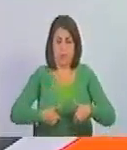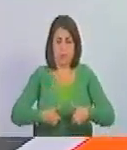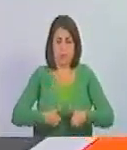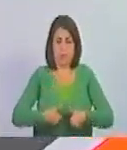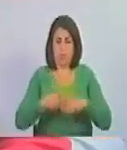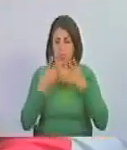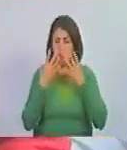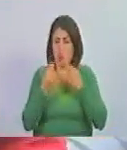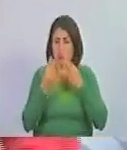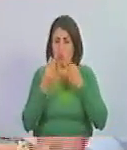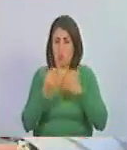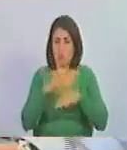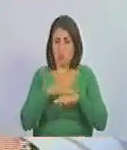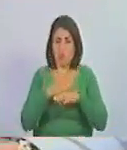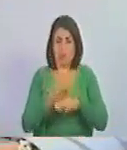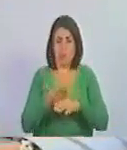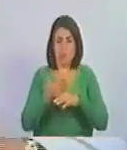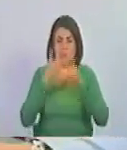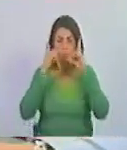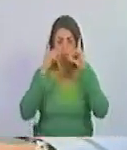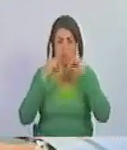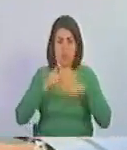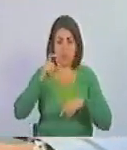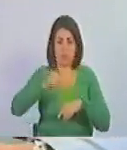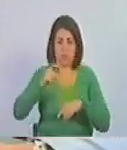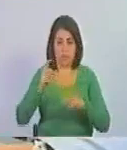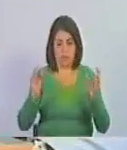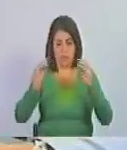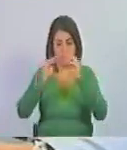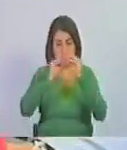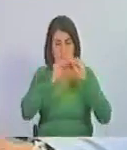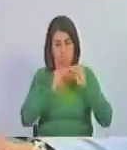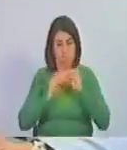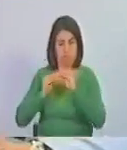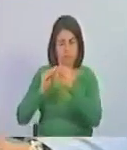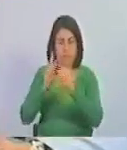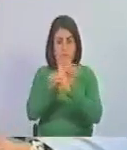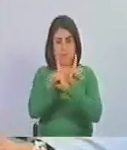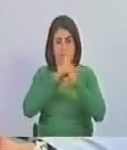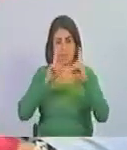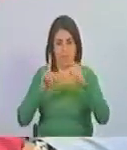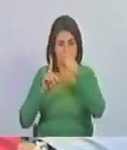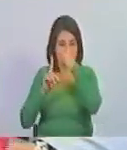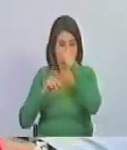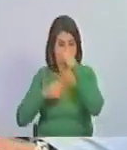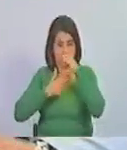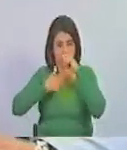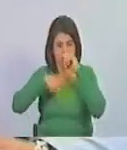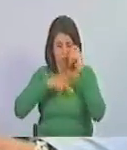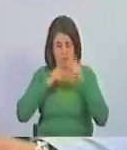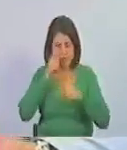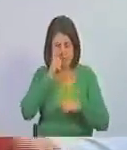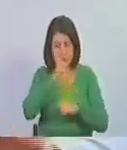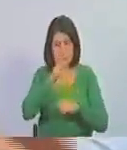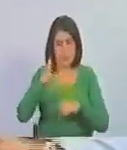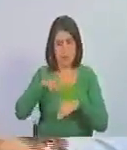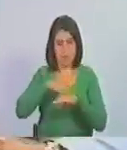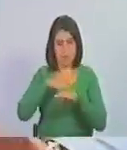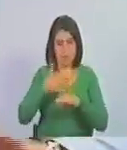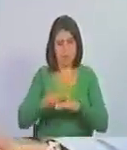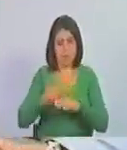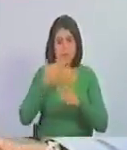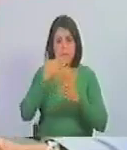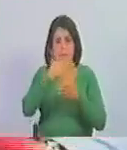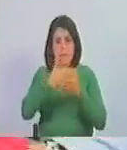supremo en la necesidad de articularse democráticamente a nuestro pueblo con una